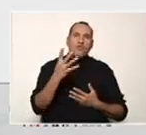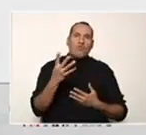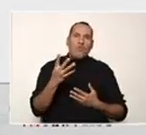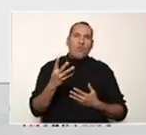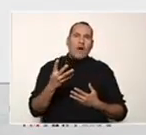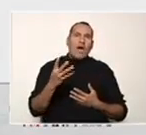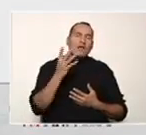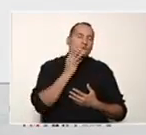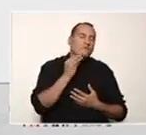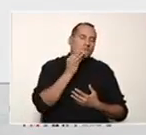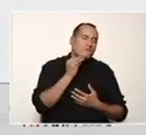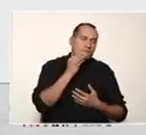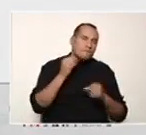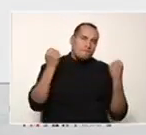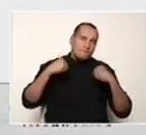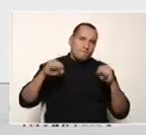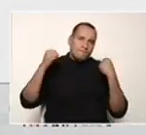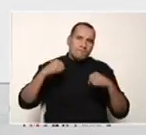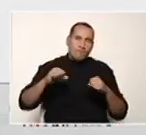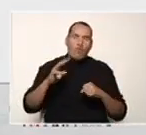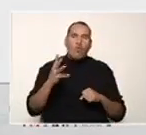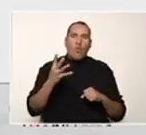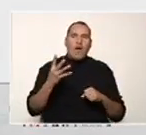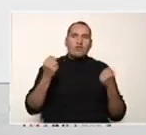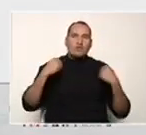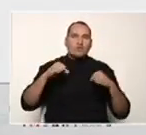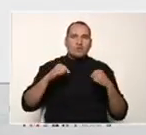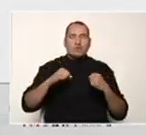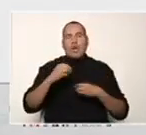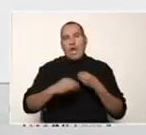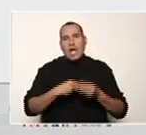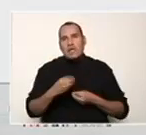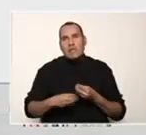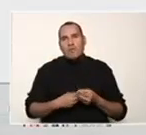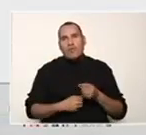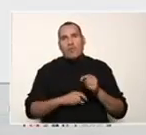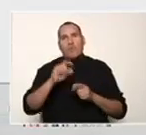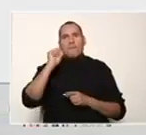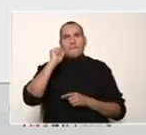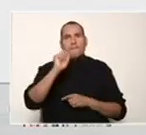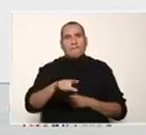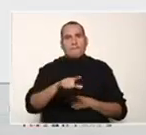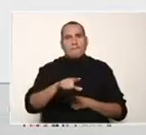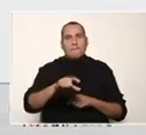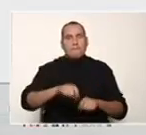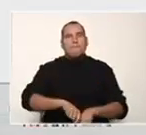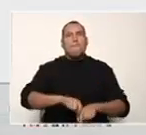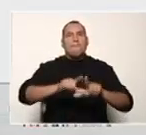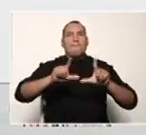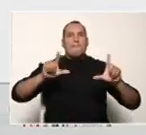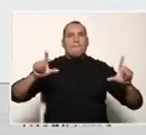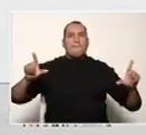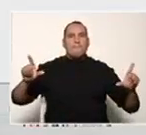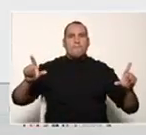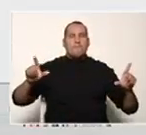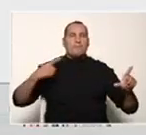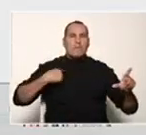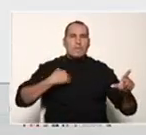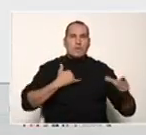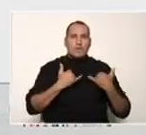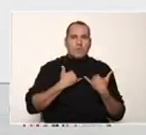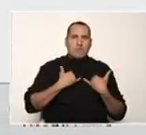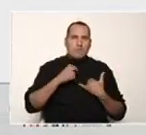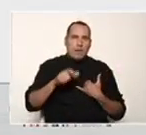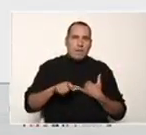producto notable. Por lo tanto, realizaremos un menú de selección donde el usuario, a